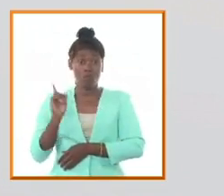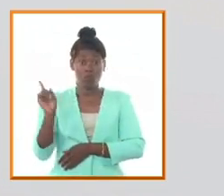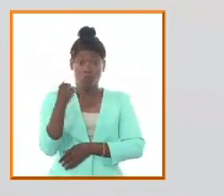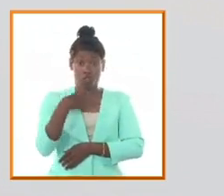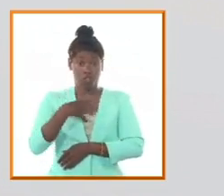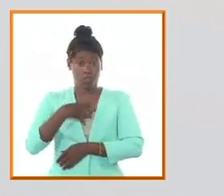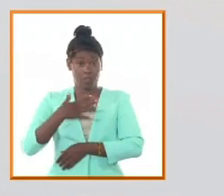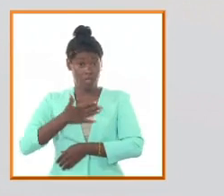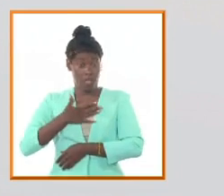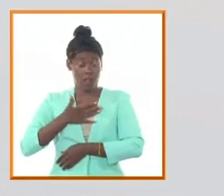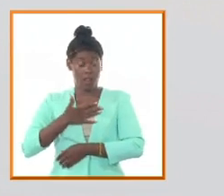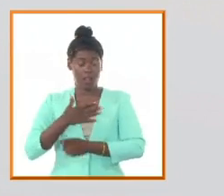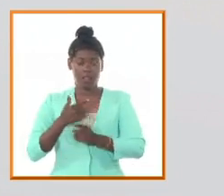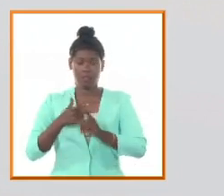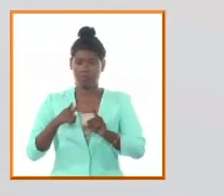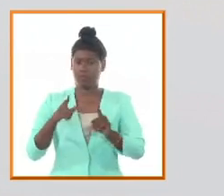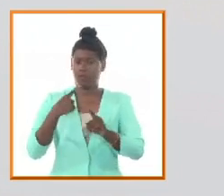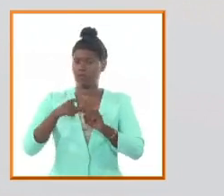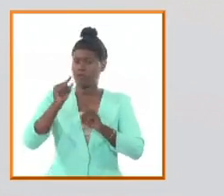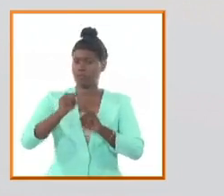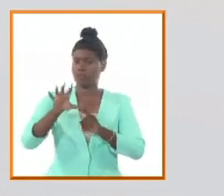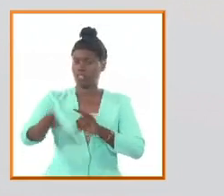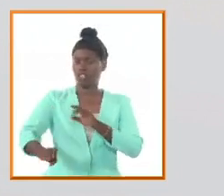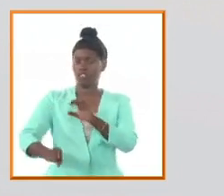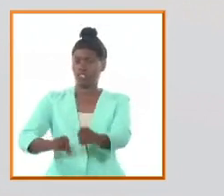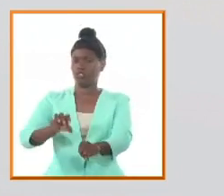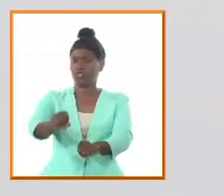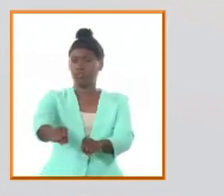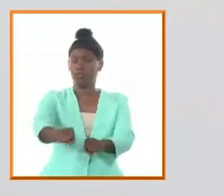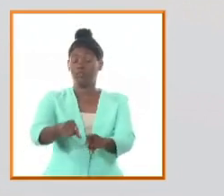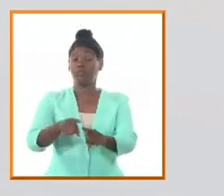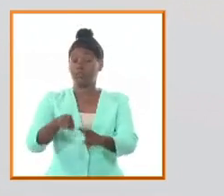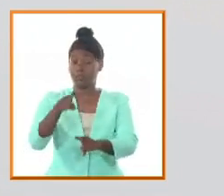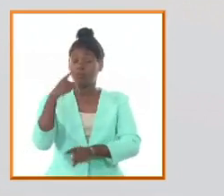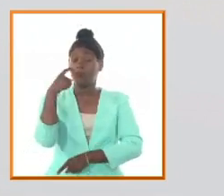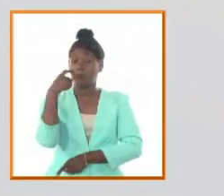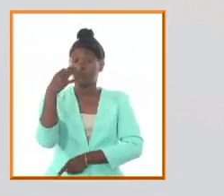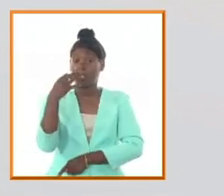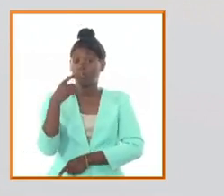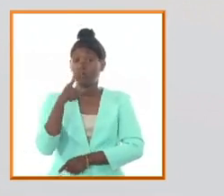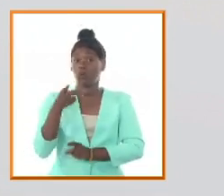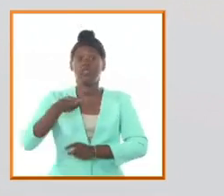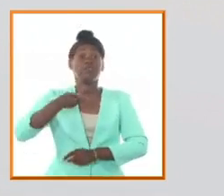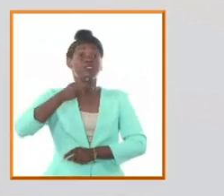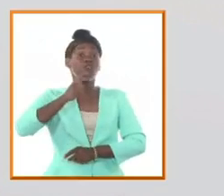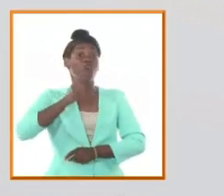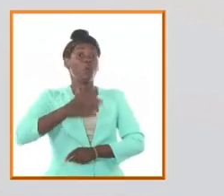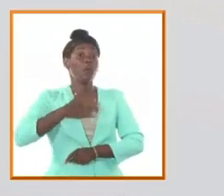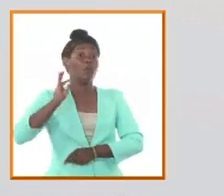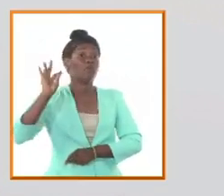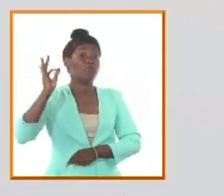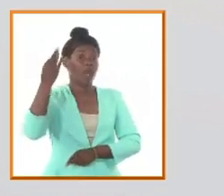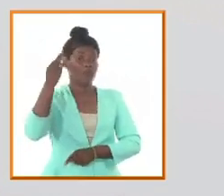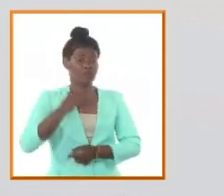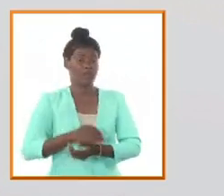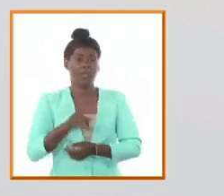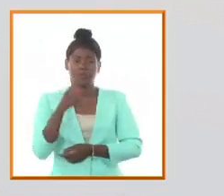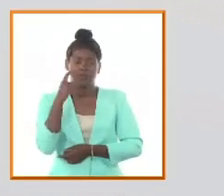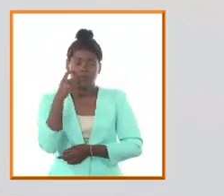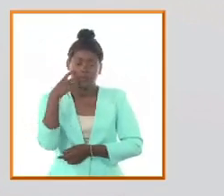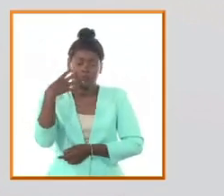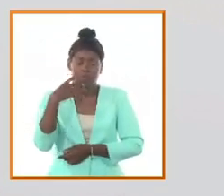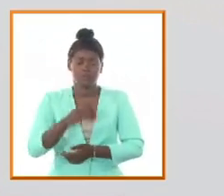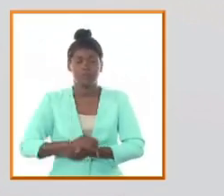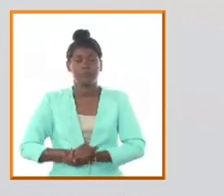para Rousseau el derecho es la base legítima de todo sistema democrático y la libertad es el principal valor moral